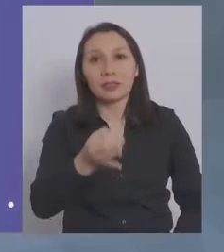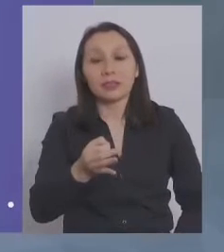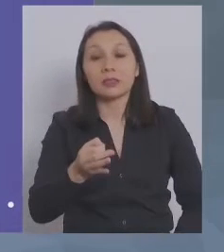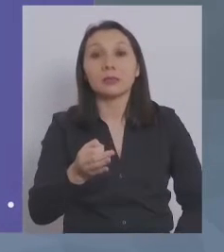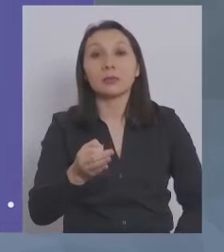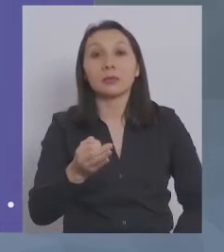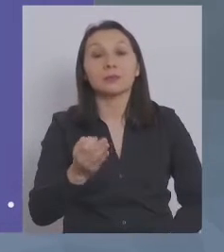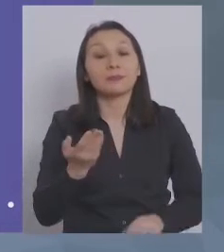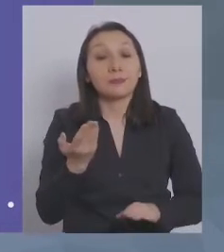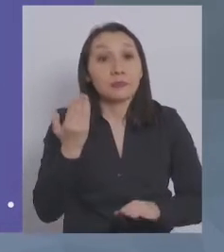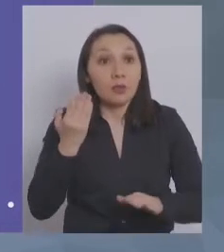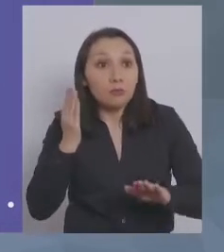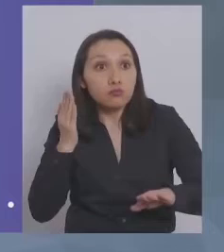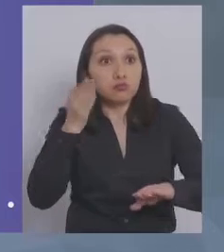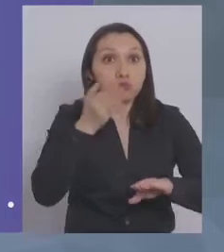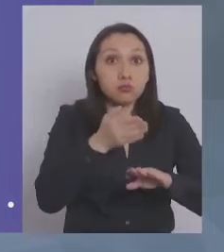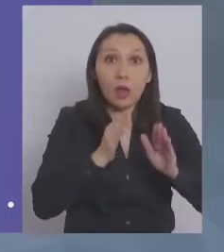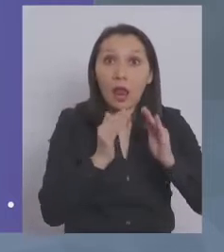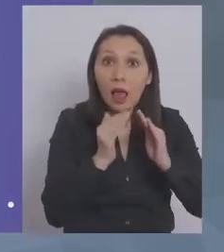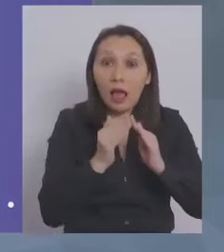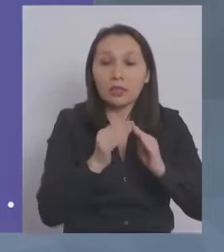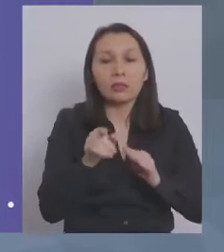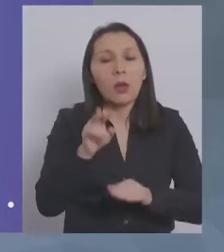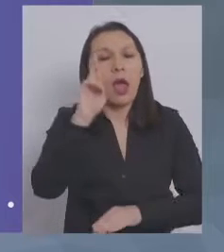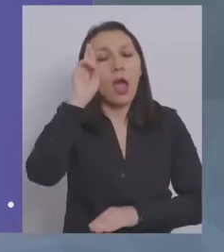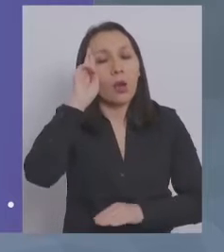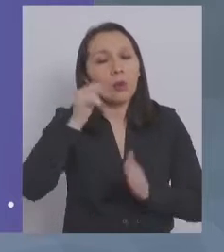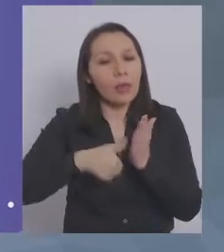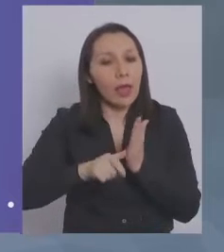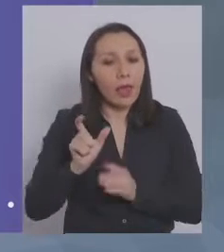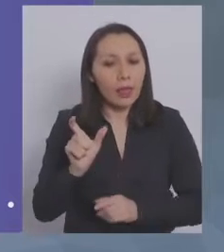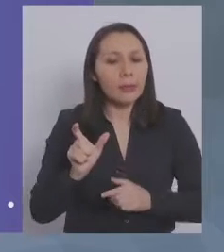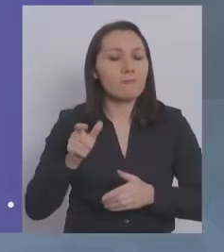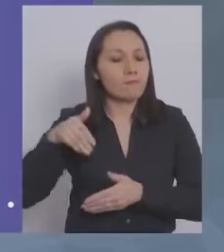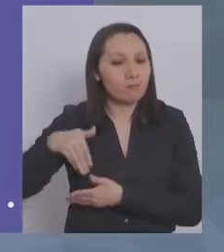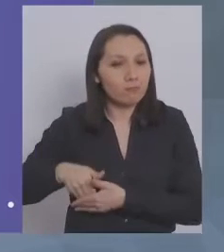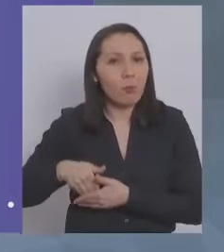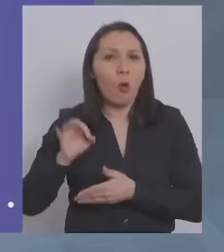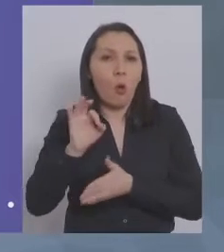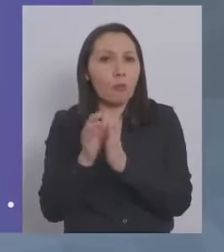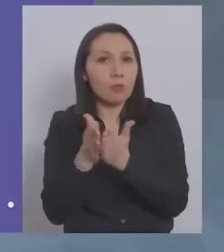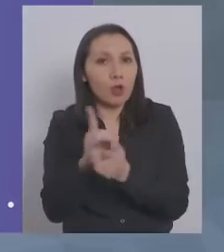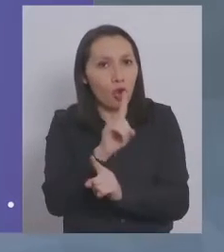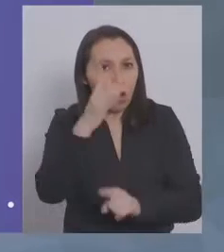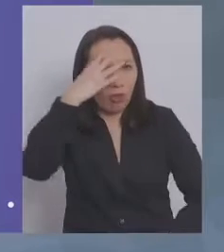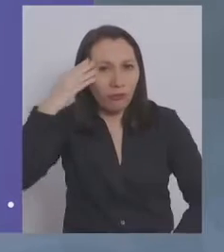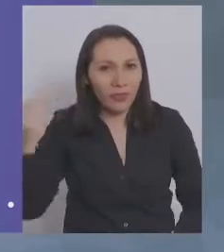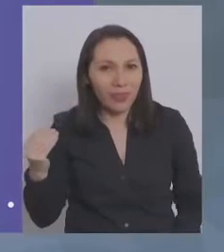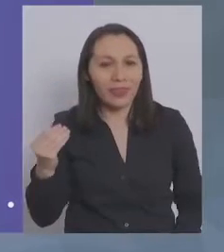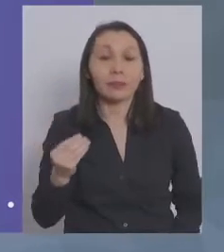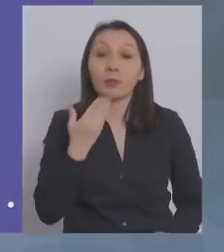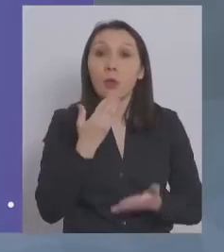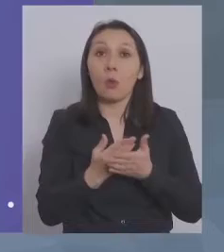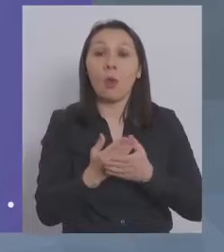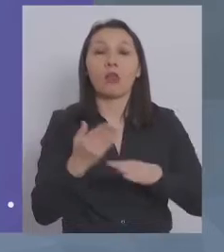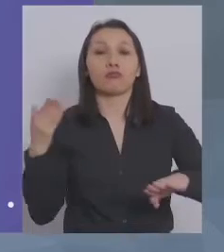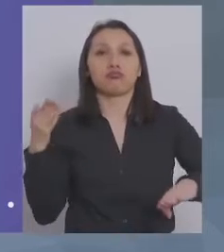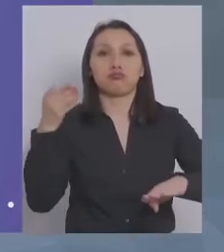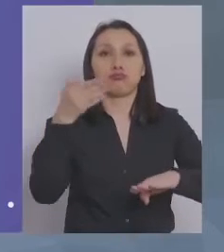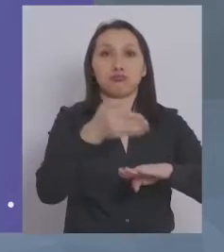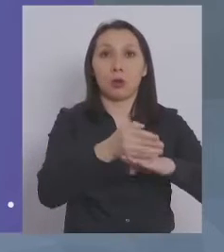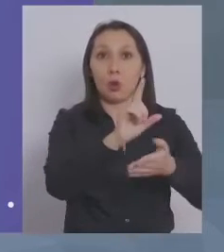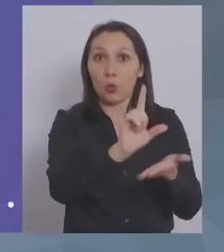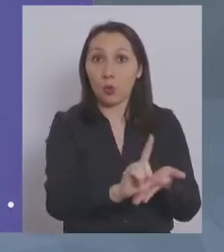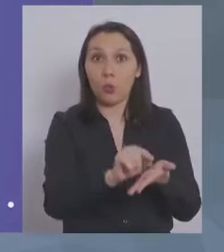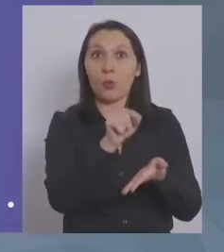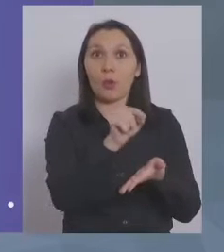antes de salir de la casa, recuerde, carnet de identidad o pasaporte. No lo olvide. Cuando llegue al local de